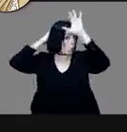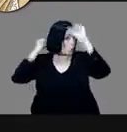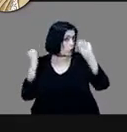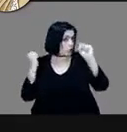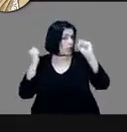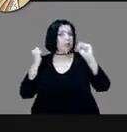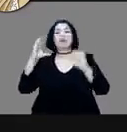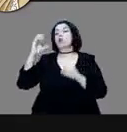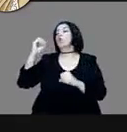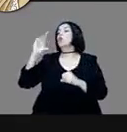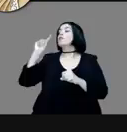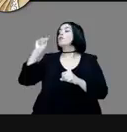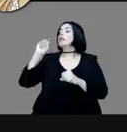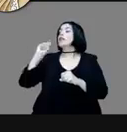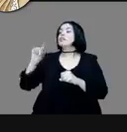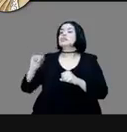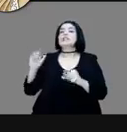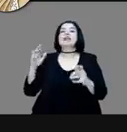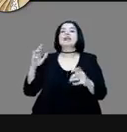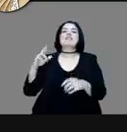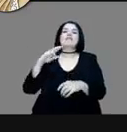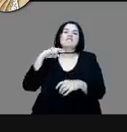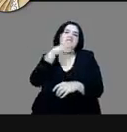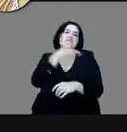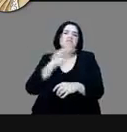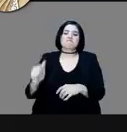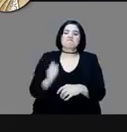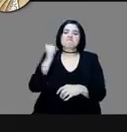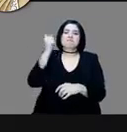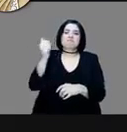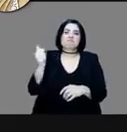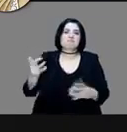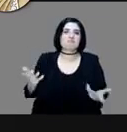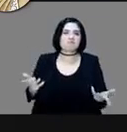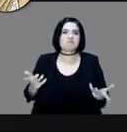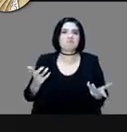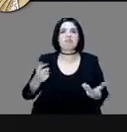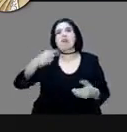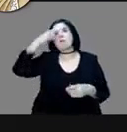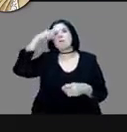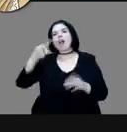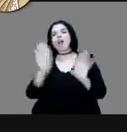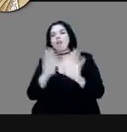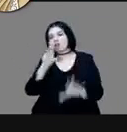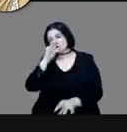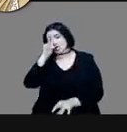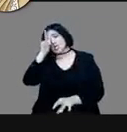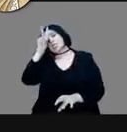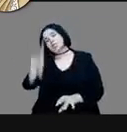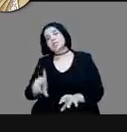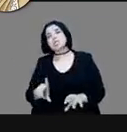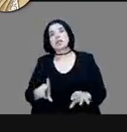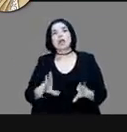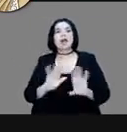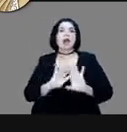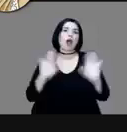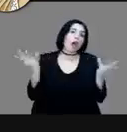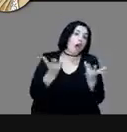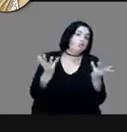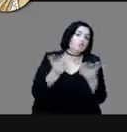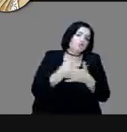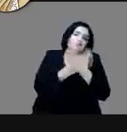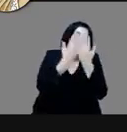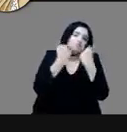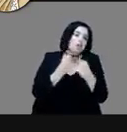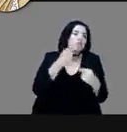trata de hacer un escarmiento como advertencia de lo que va a ocurrir. El